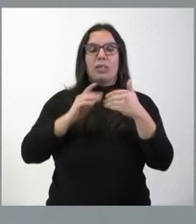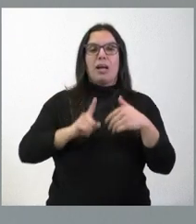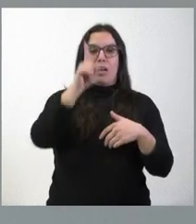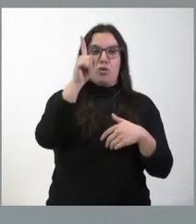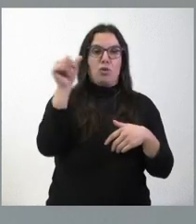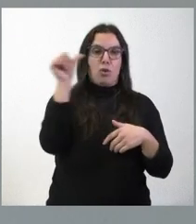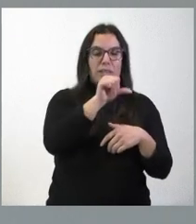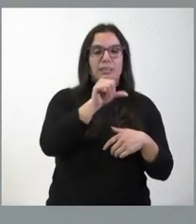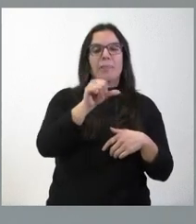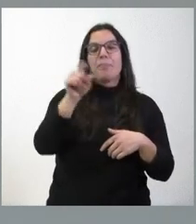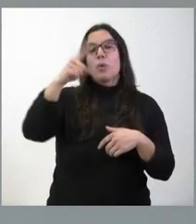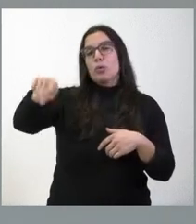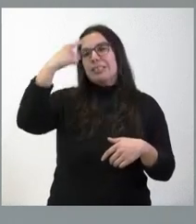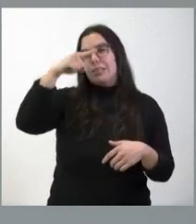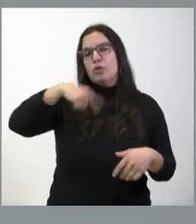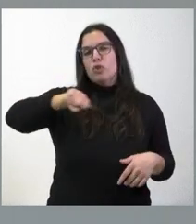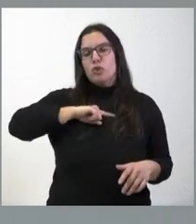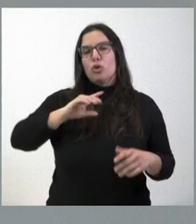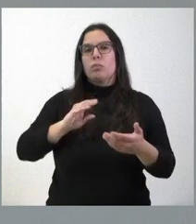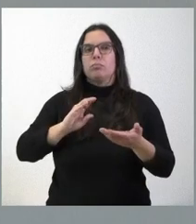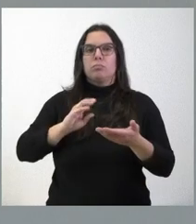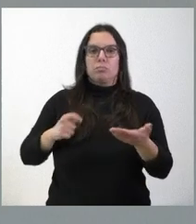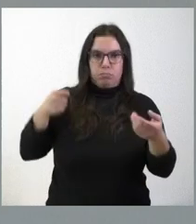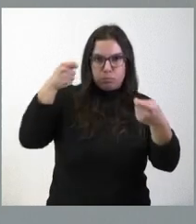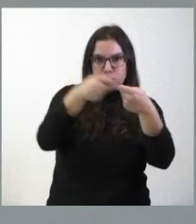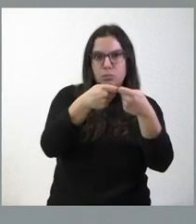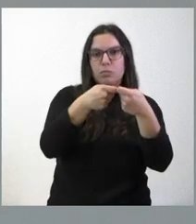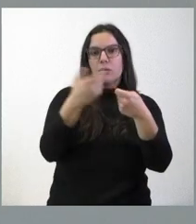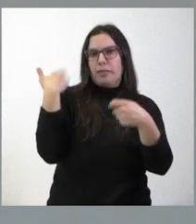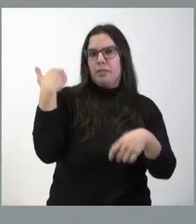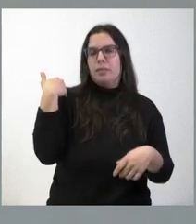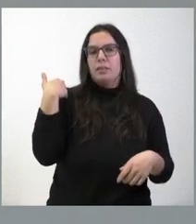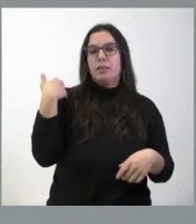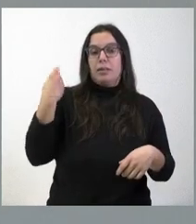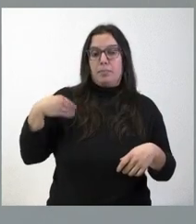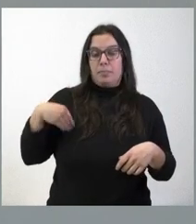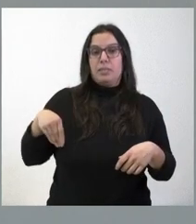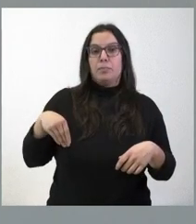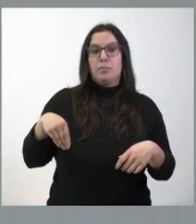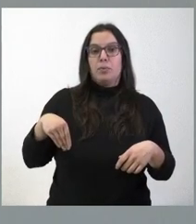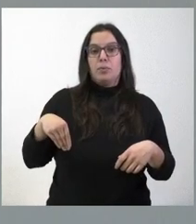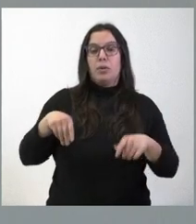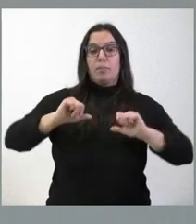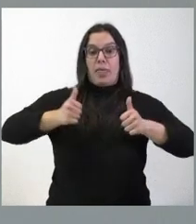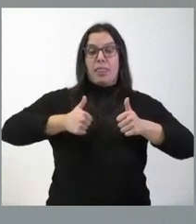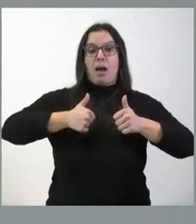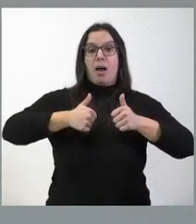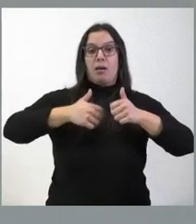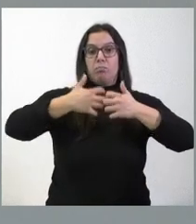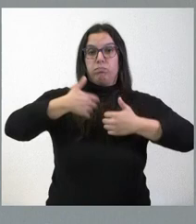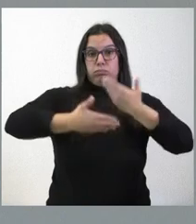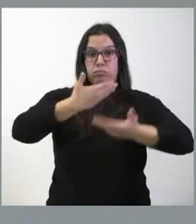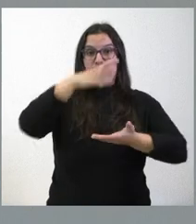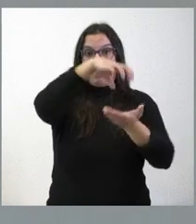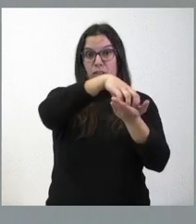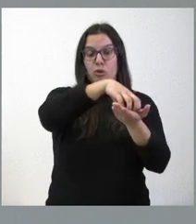definimos una aportación, la Junta de Castilla en su momento, cuando se orientó la puesta en marcha de este centro,